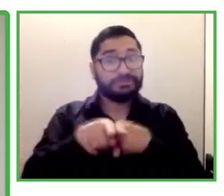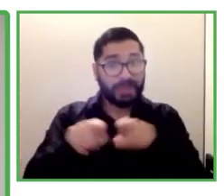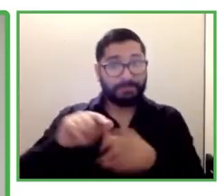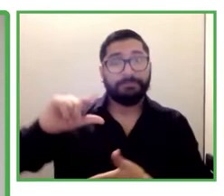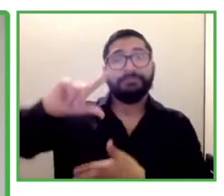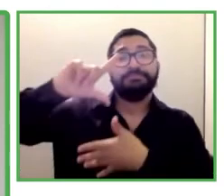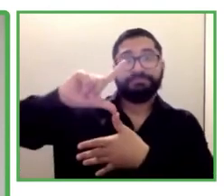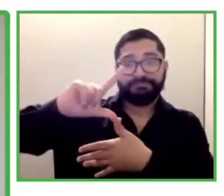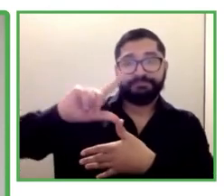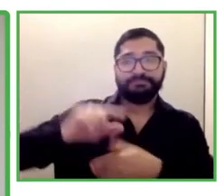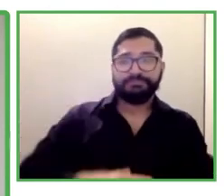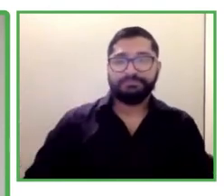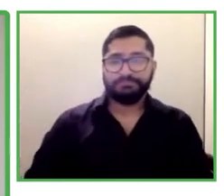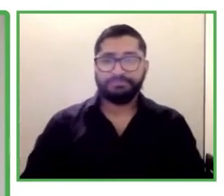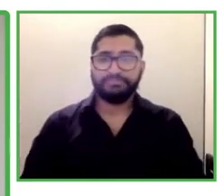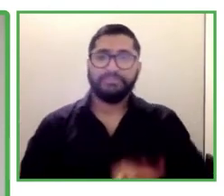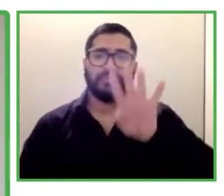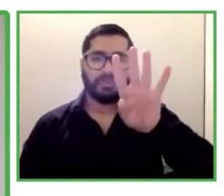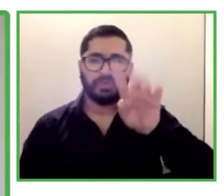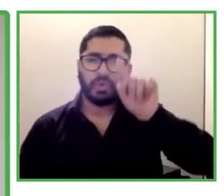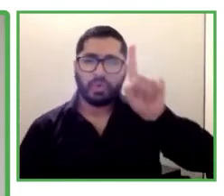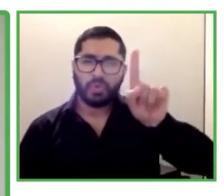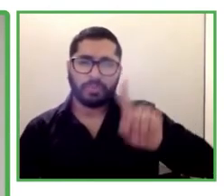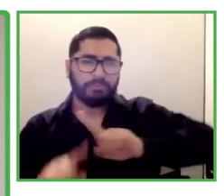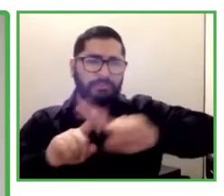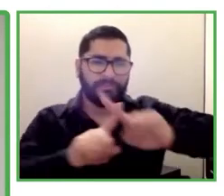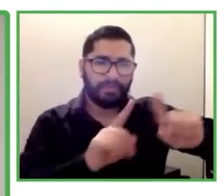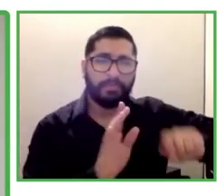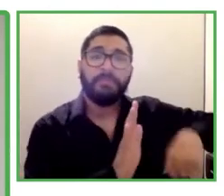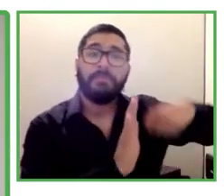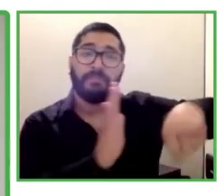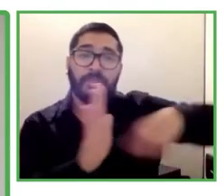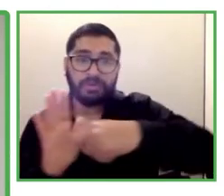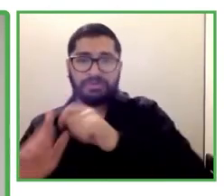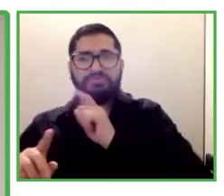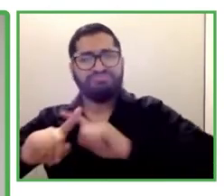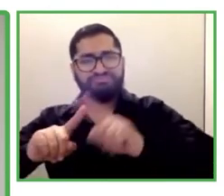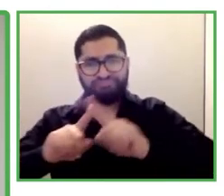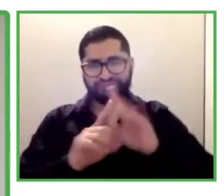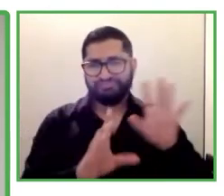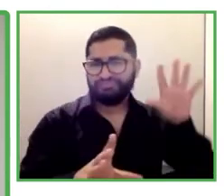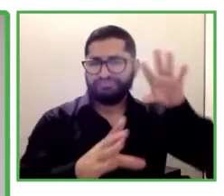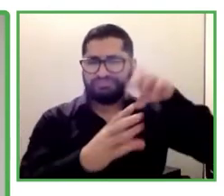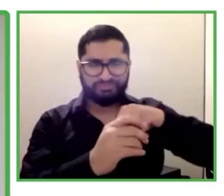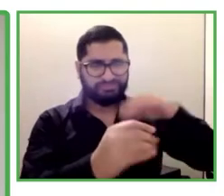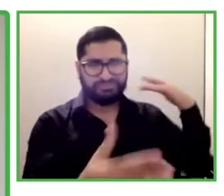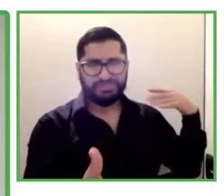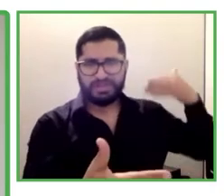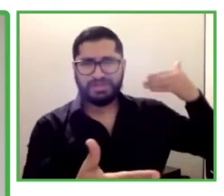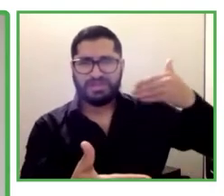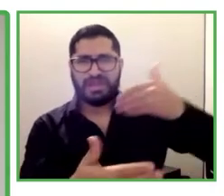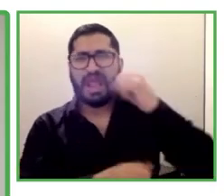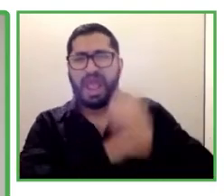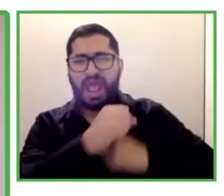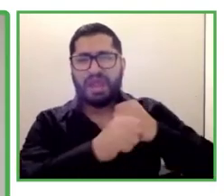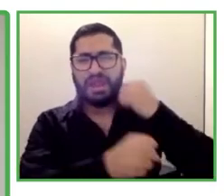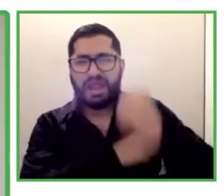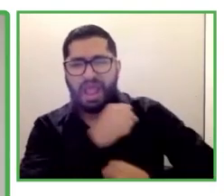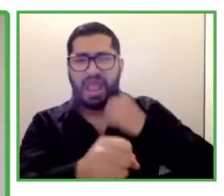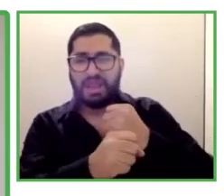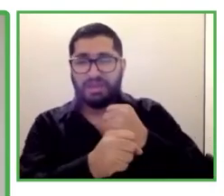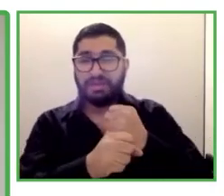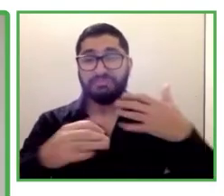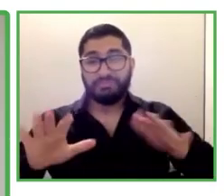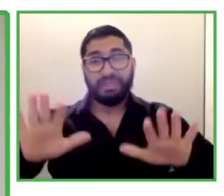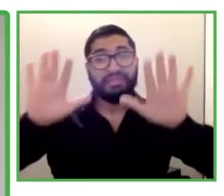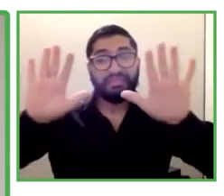participado en nuestros proyectos hacia los últimos años y 10 proyectos nuevos van a estar participando nuevamente este año. Pero lo más importante es que